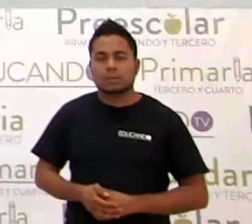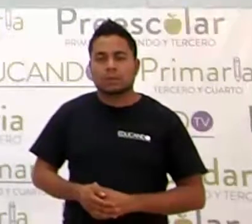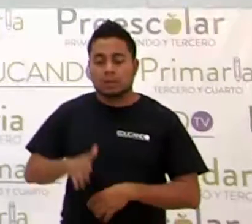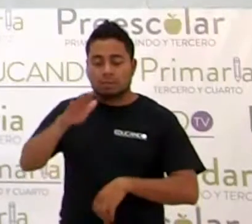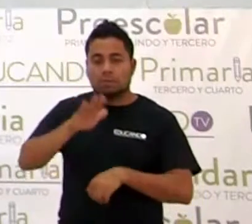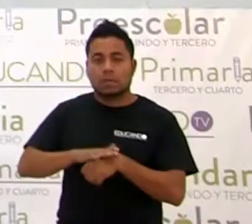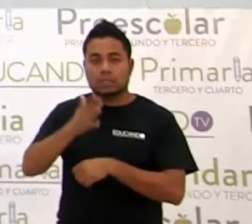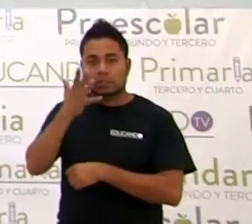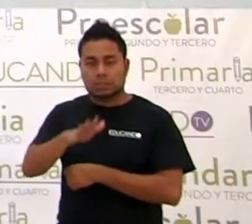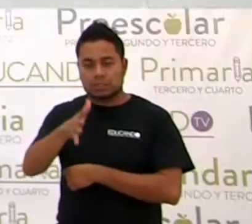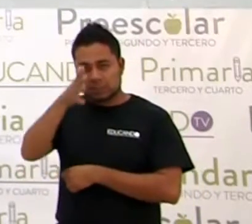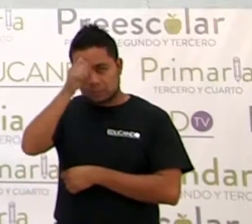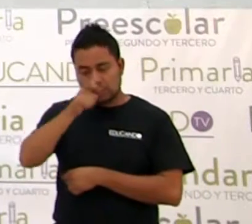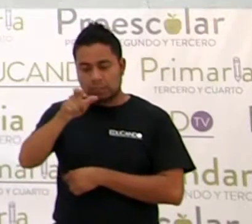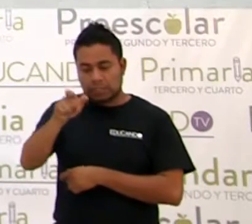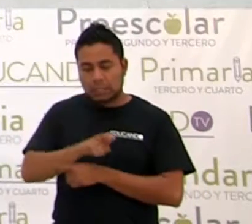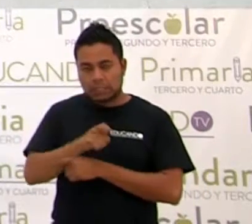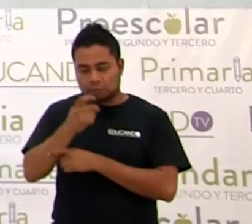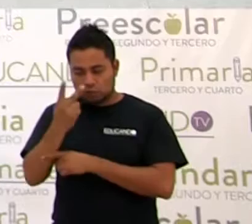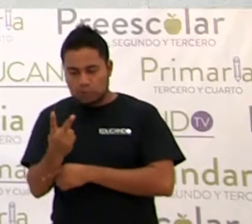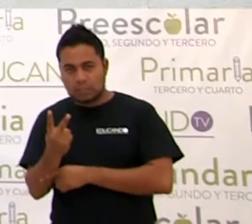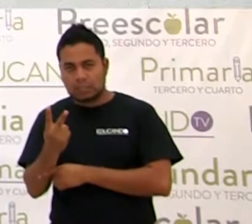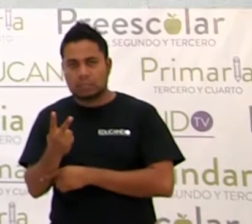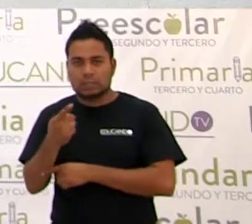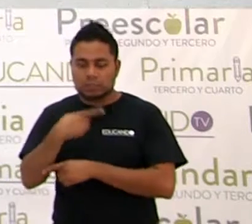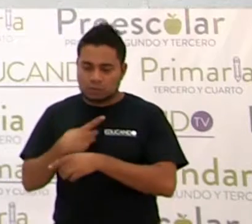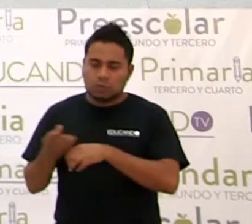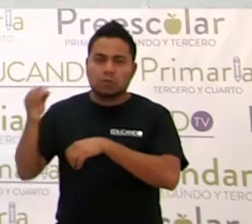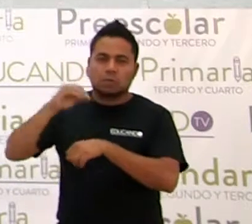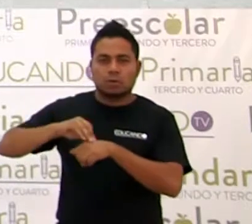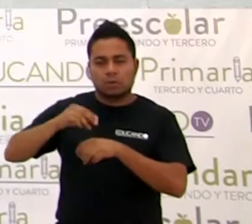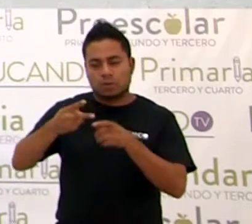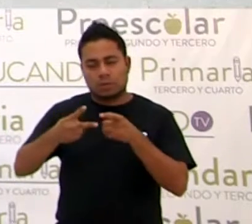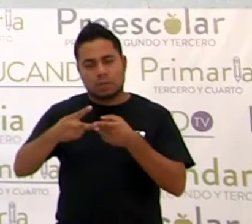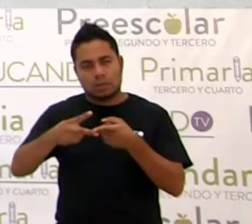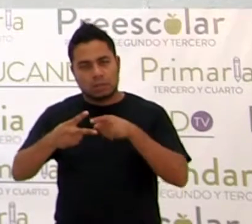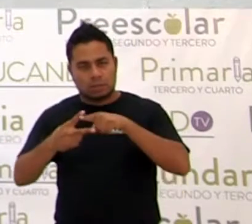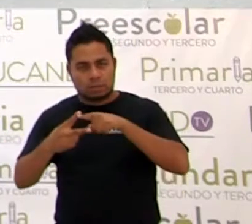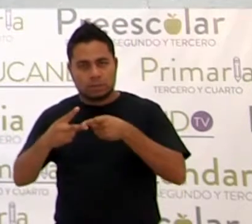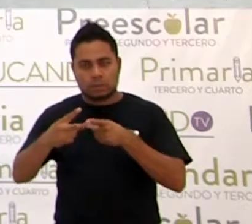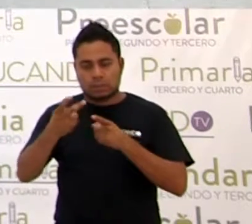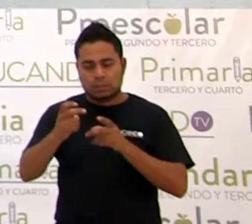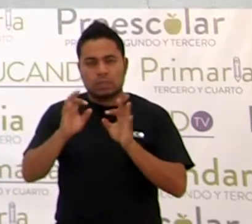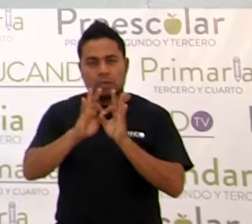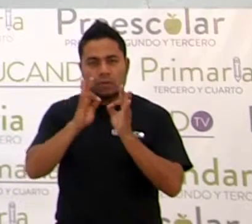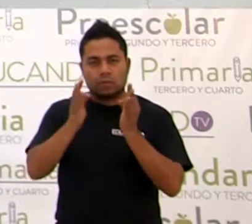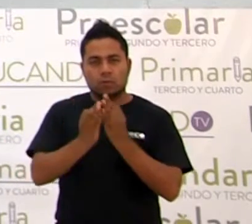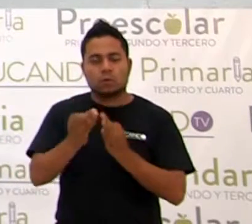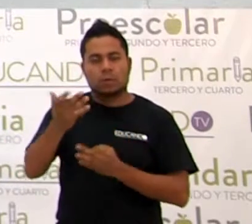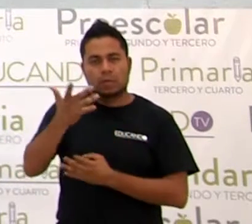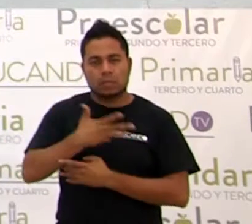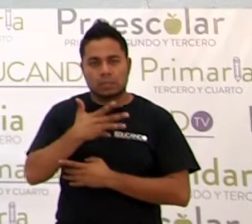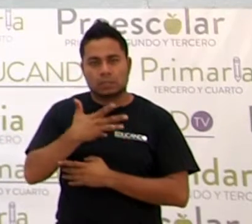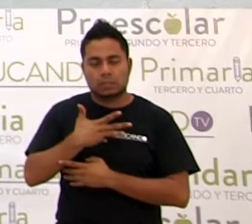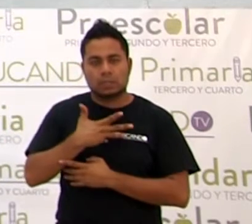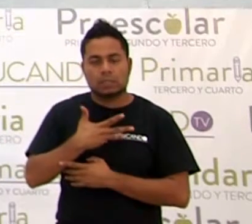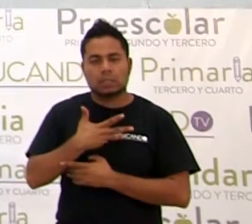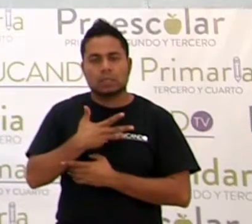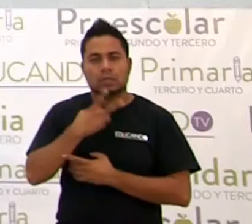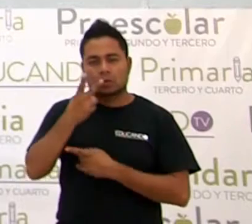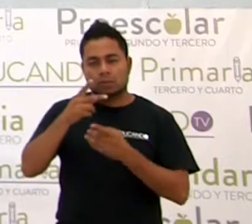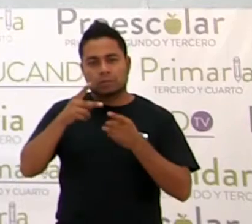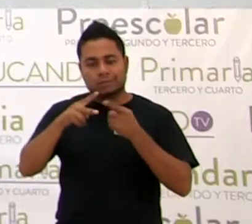En lugar de X cuadrada, vamos a poner el ángulo, que es la figura que tiene dos